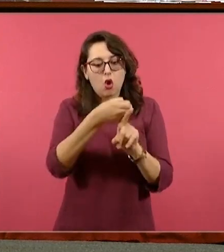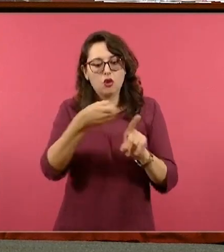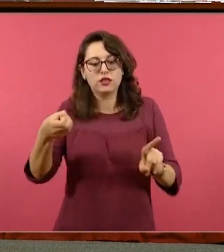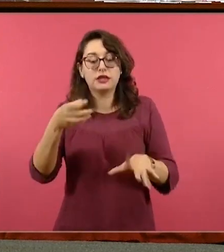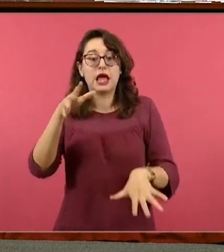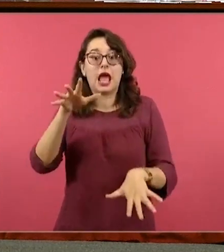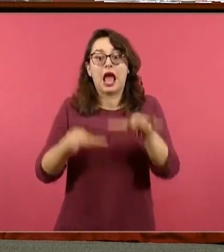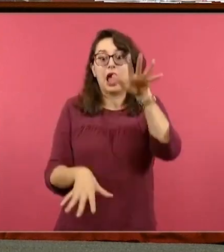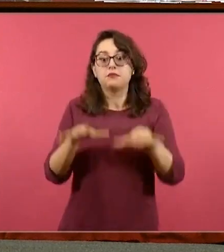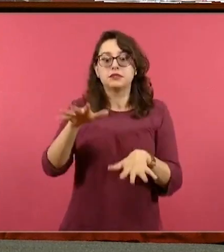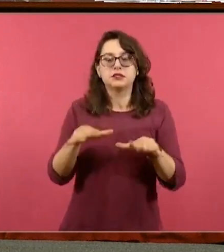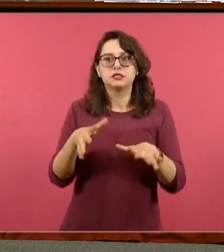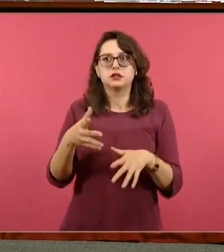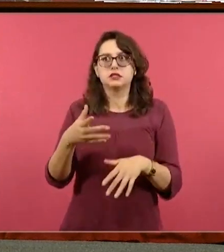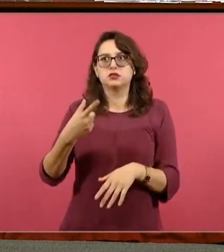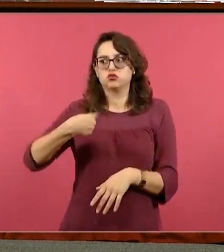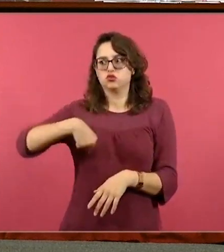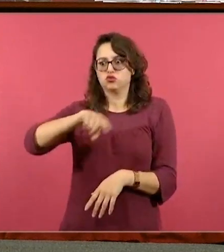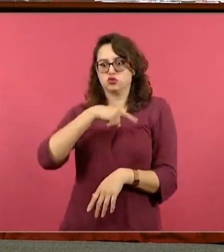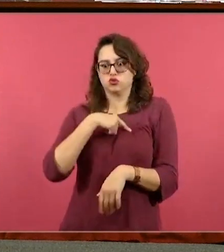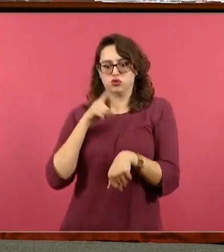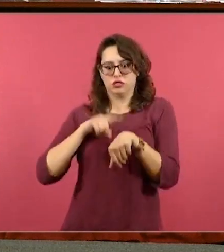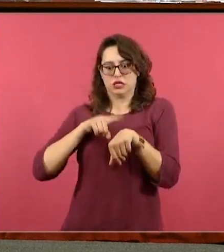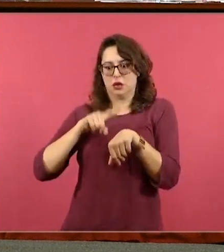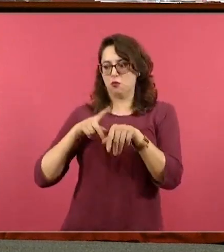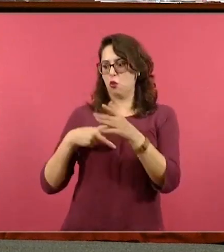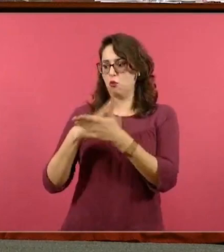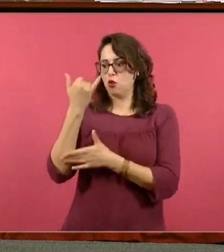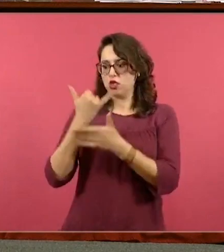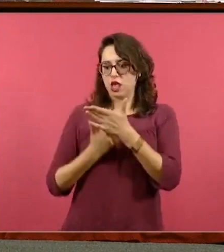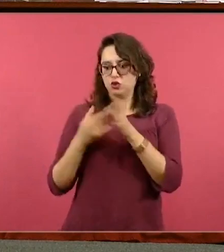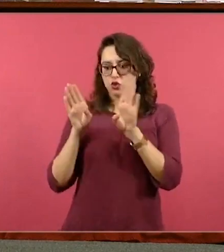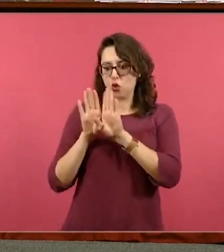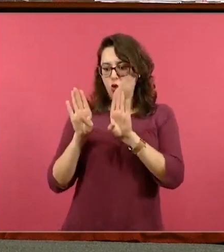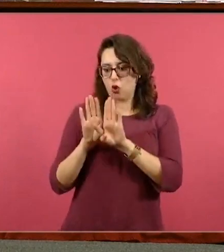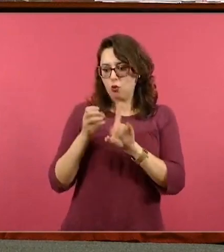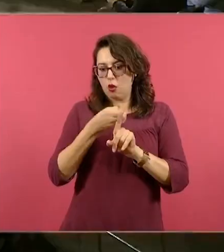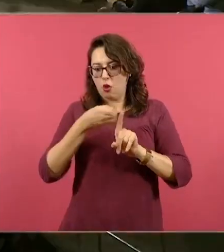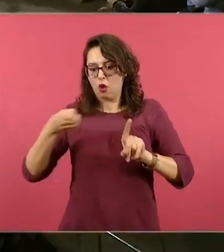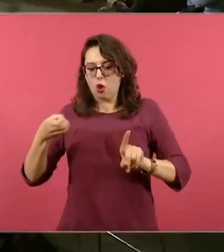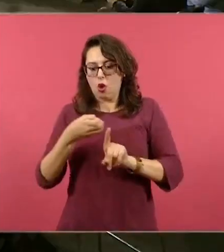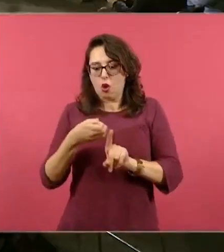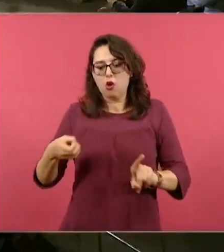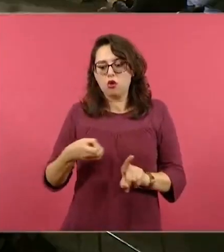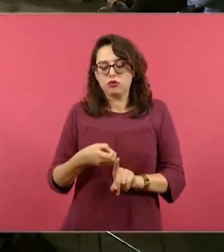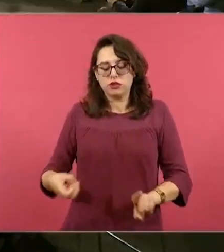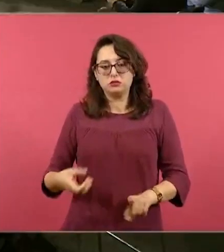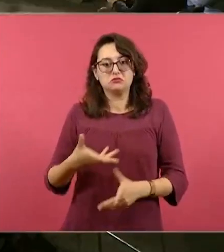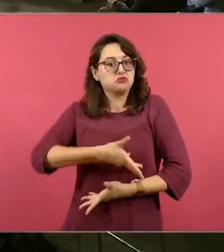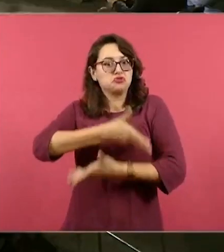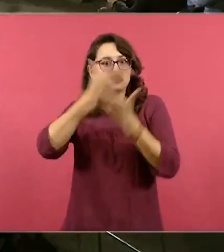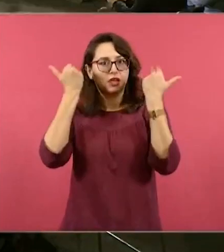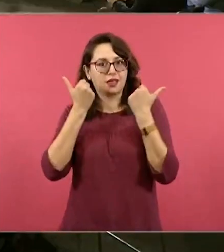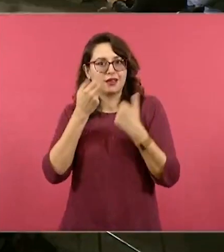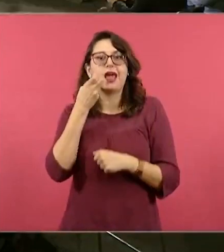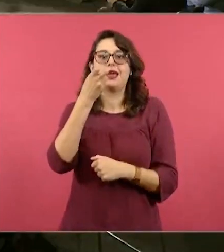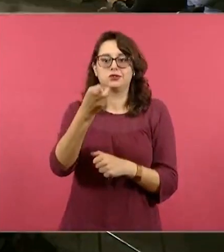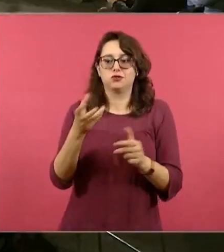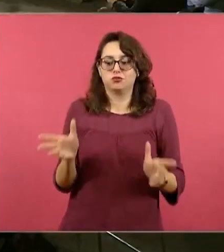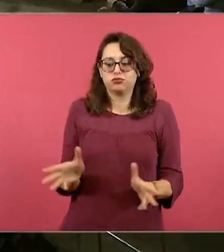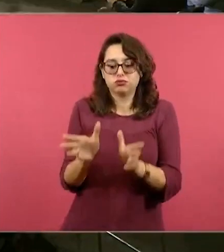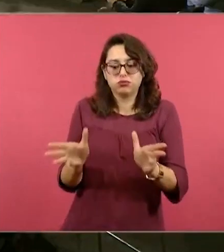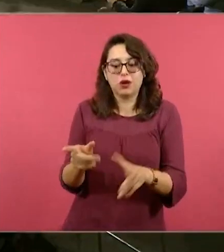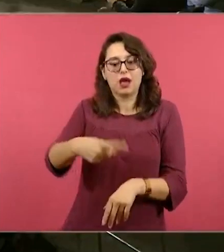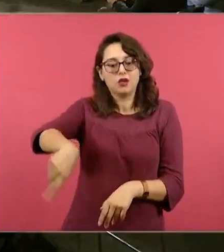no sabemos simplemente cómo gestionar nuestros tiempos. Eso es algo que rescatamos en todos los libros, para que haya una comprensión y producción y el reconocimiento.